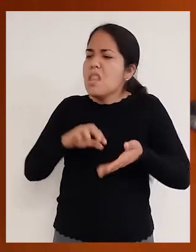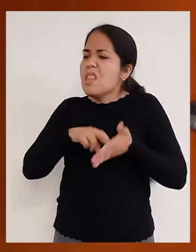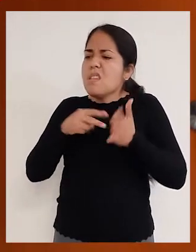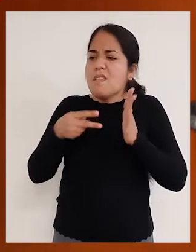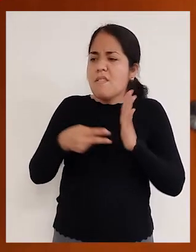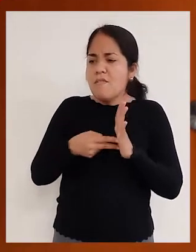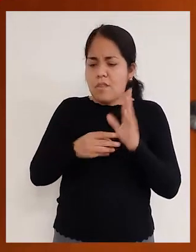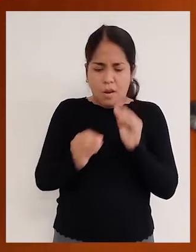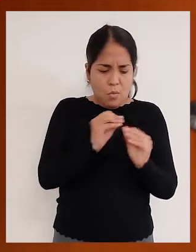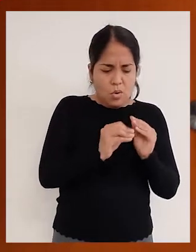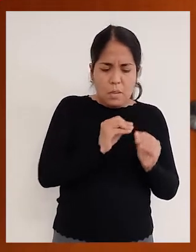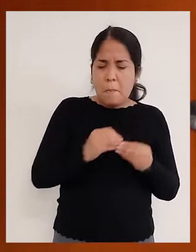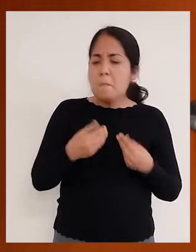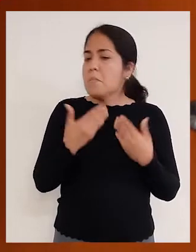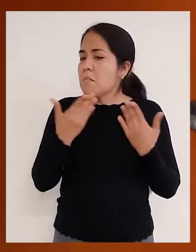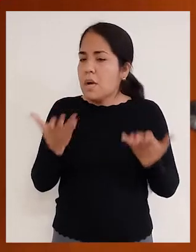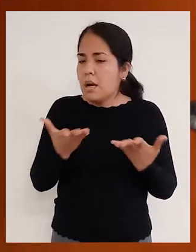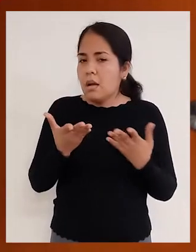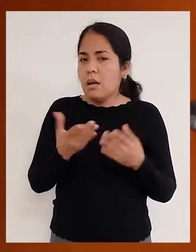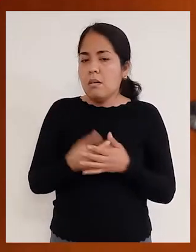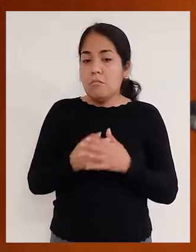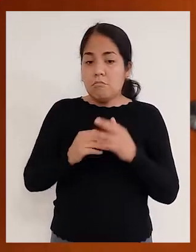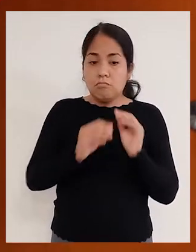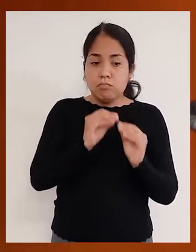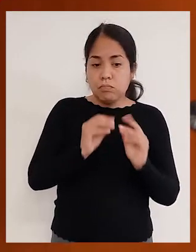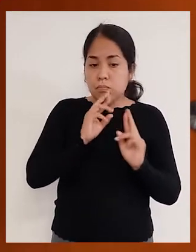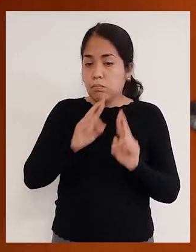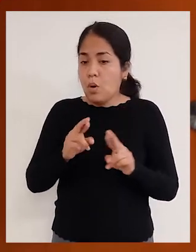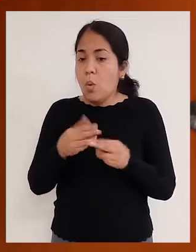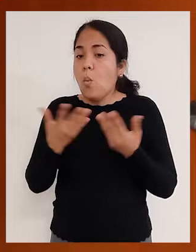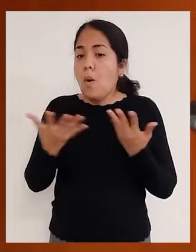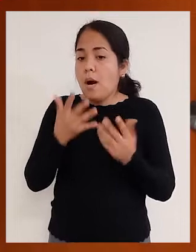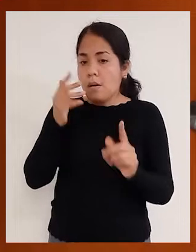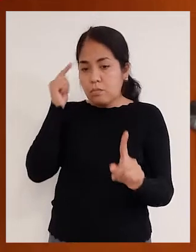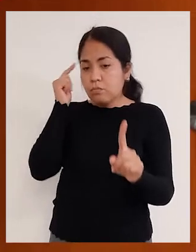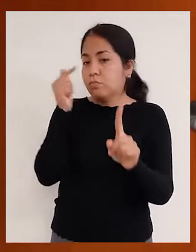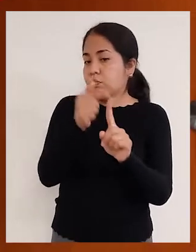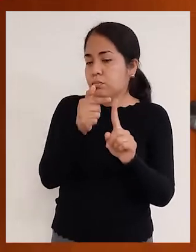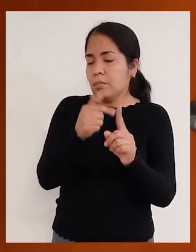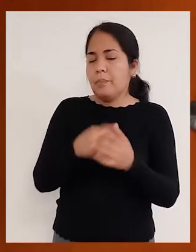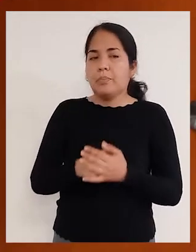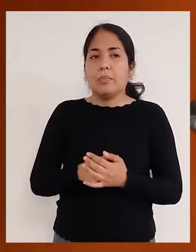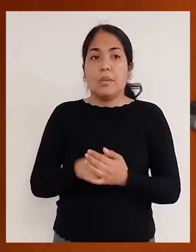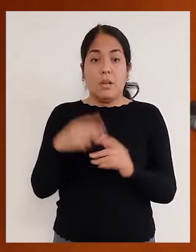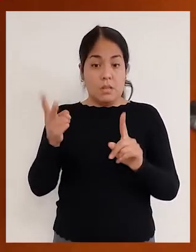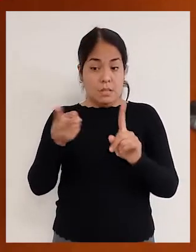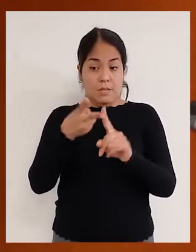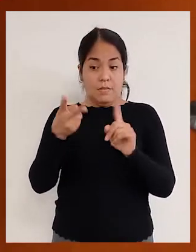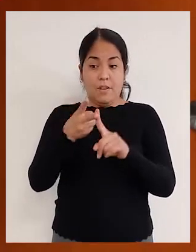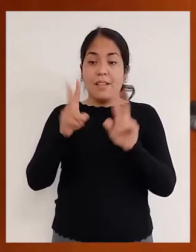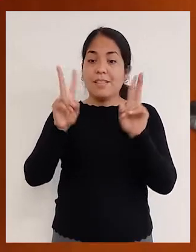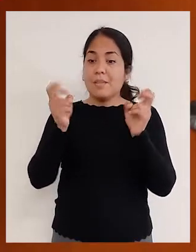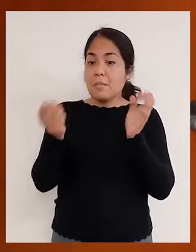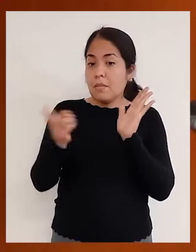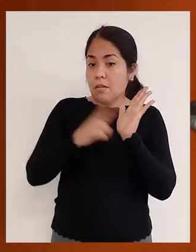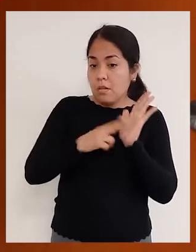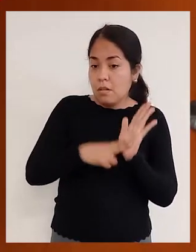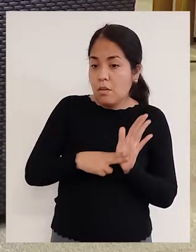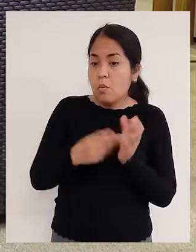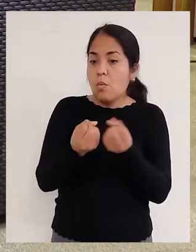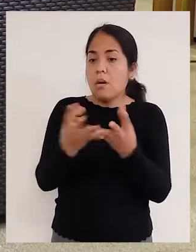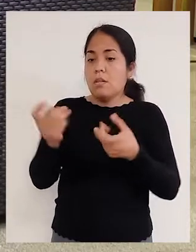ser de estas modificaciones y qué es lo que se está buscando, cuál es el resultado esperado. Después tenemos un componente vinculado a los temas de